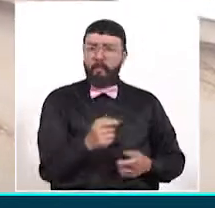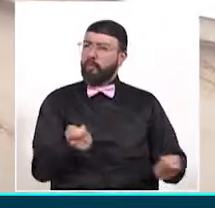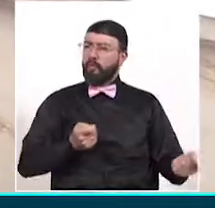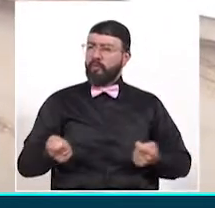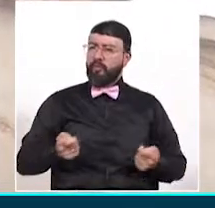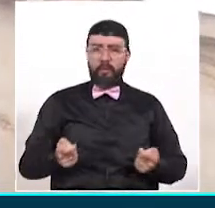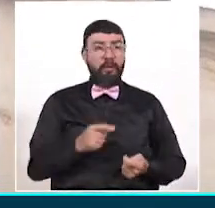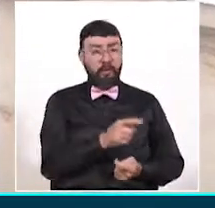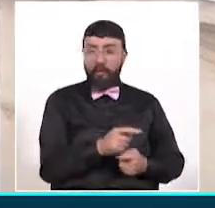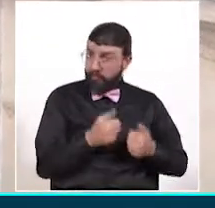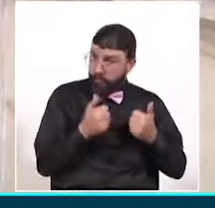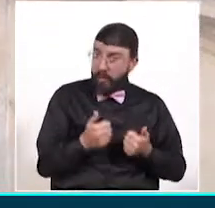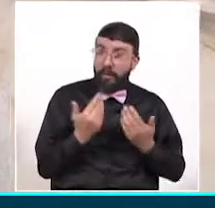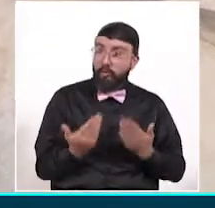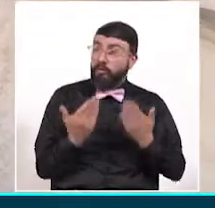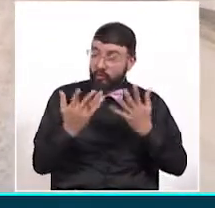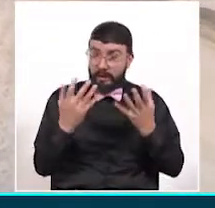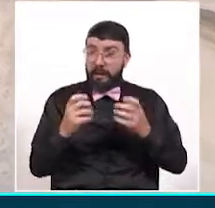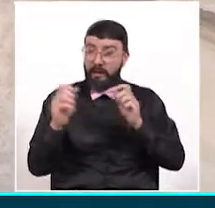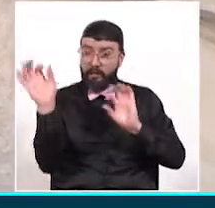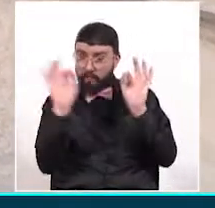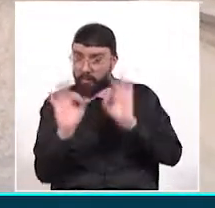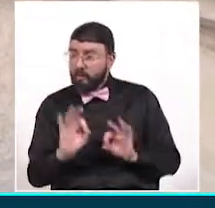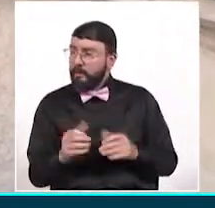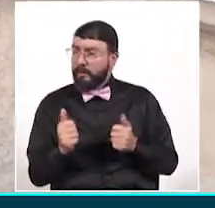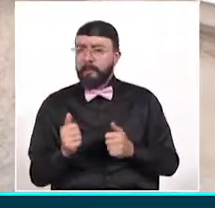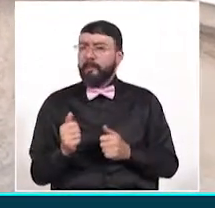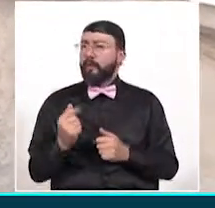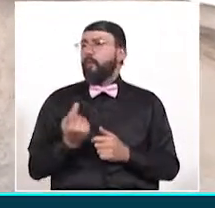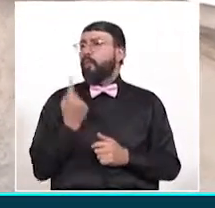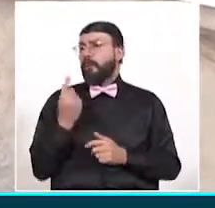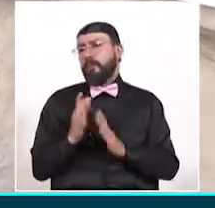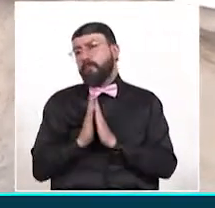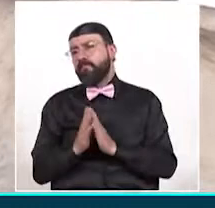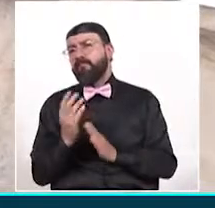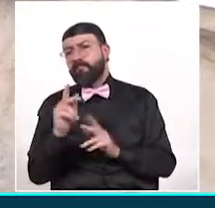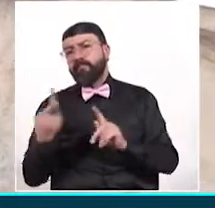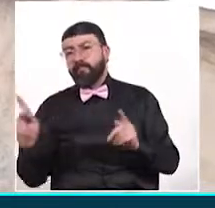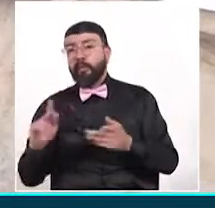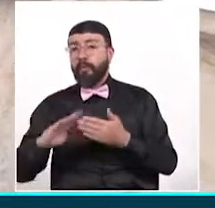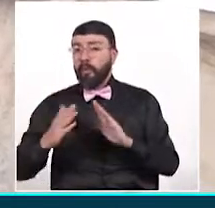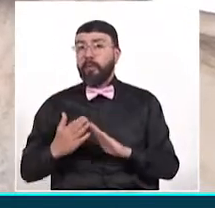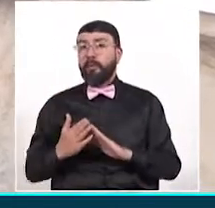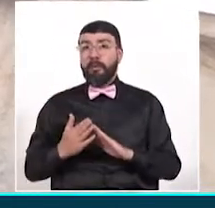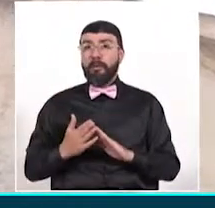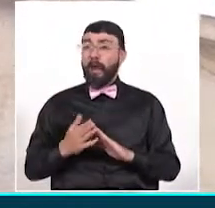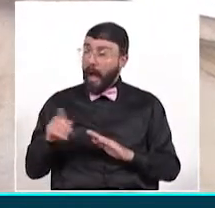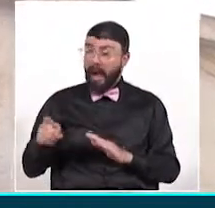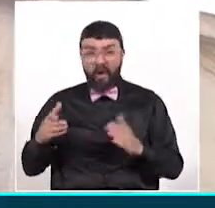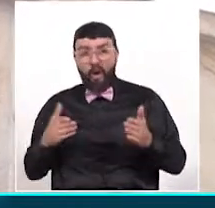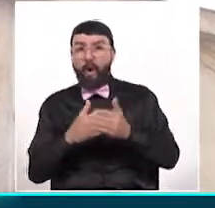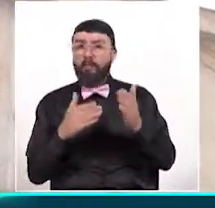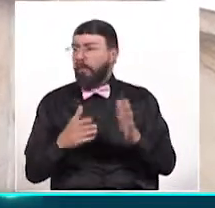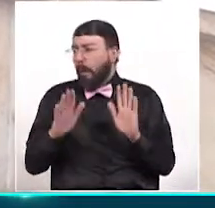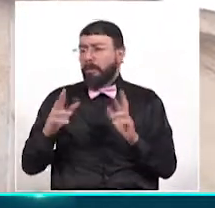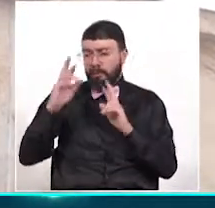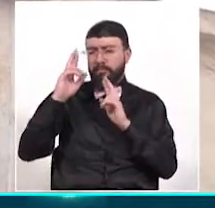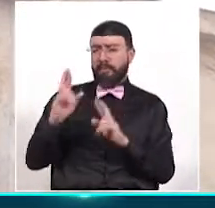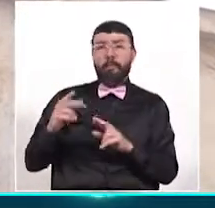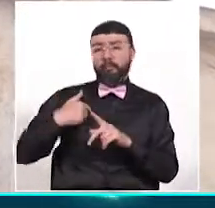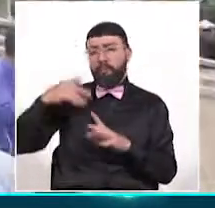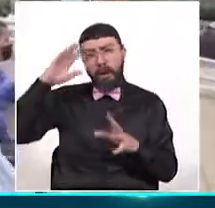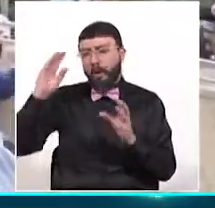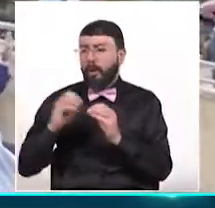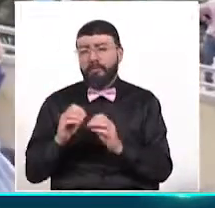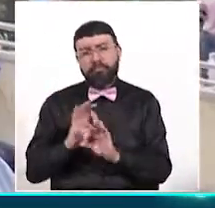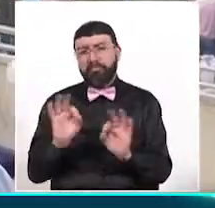buenas intenciones. Déjelo gobernar, es lo único que yo le pido a la gente. Respetable lo que están haciendo, más no lo